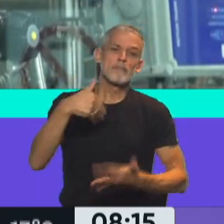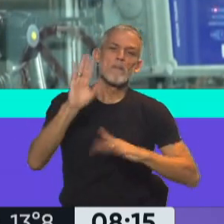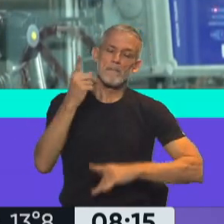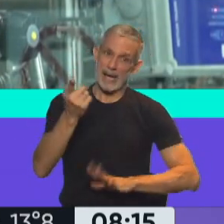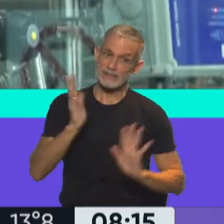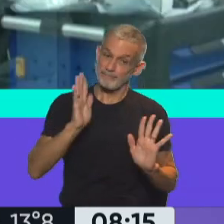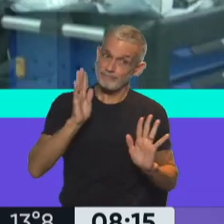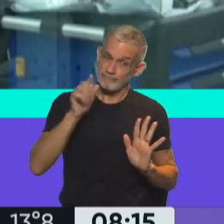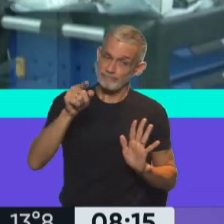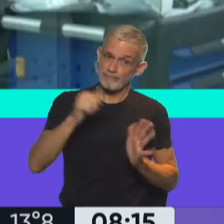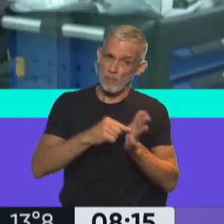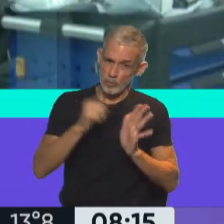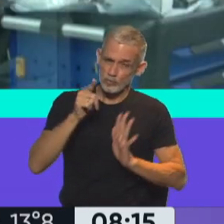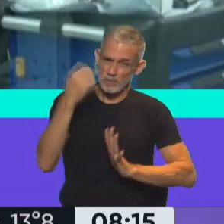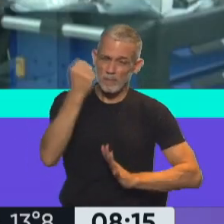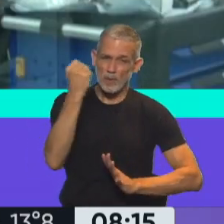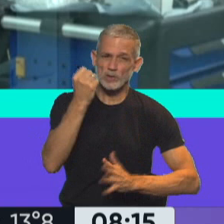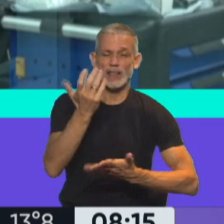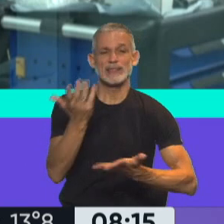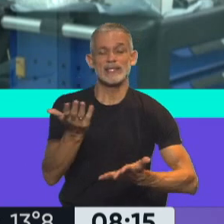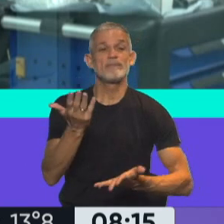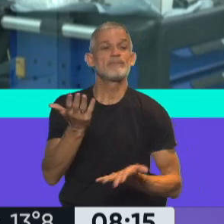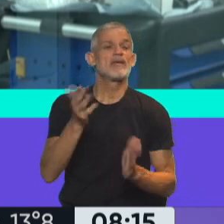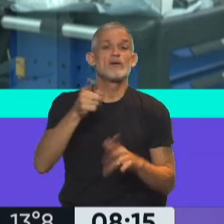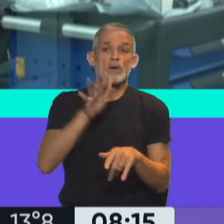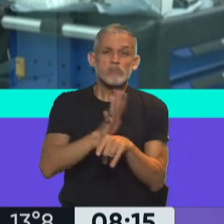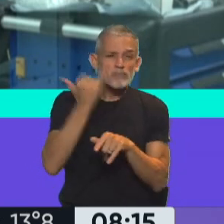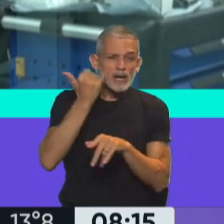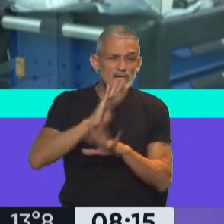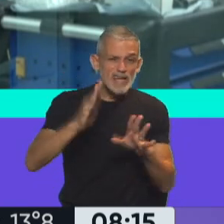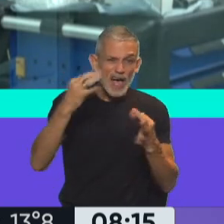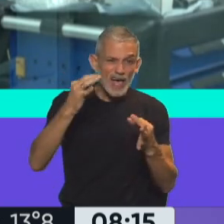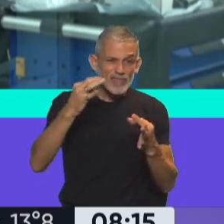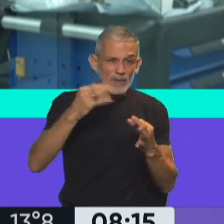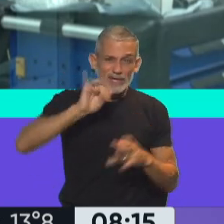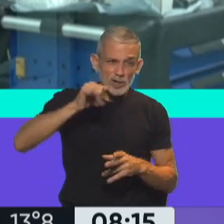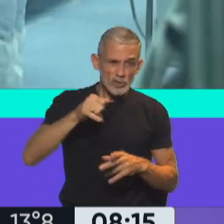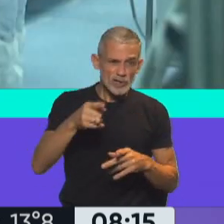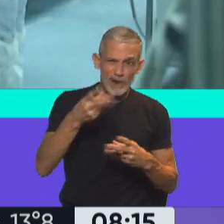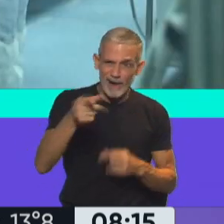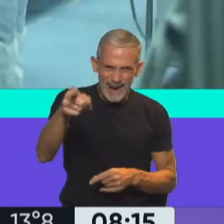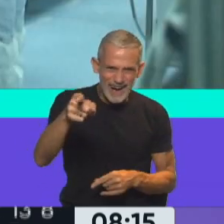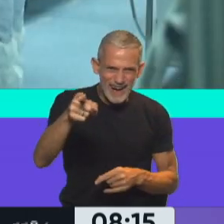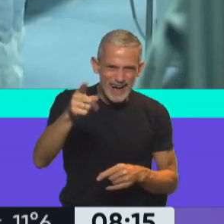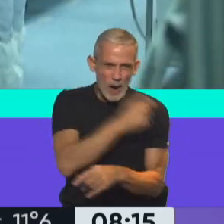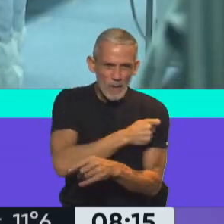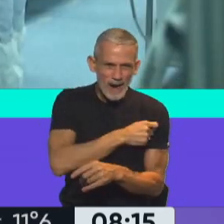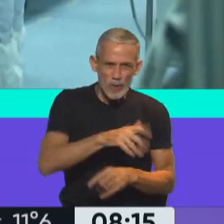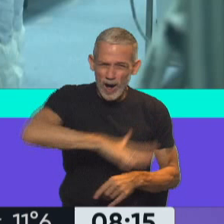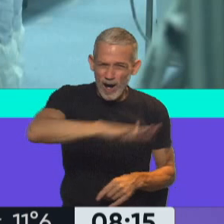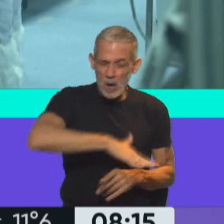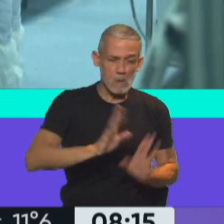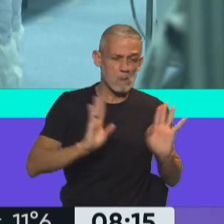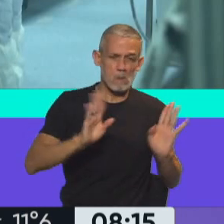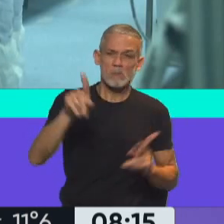interesante, ahora, definitivamente no quiere decir que uno sí o sí tenga que usar Pfizer para vacunar a su población, si